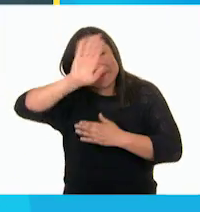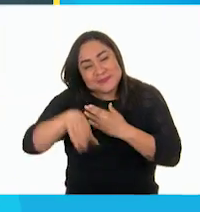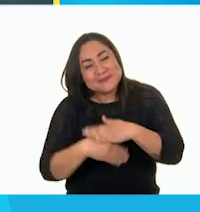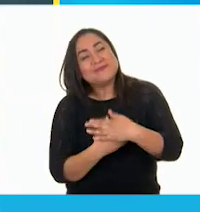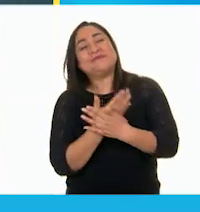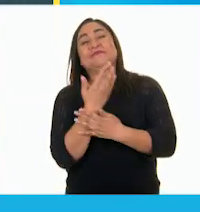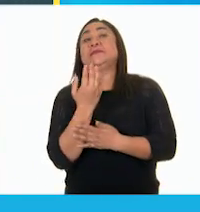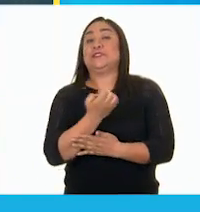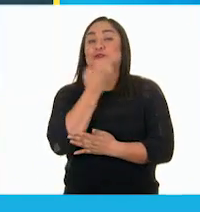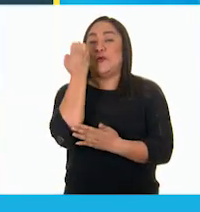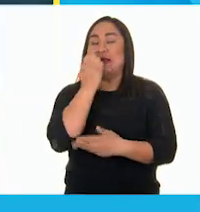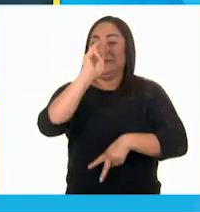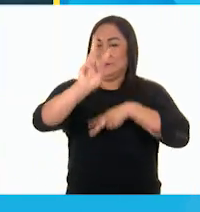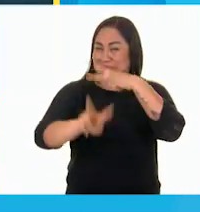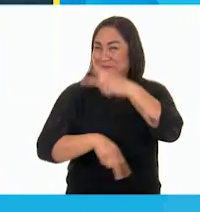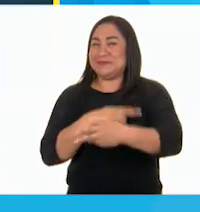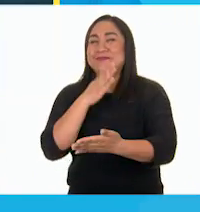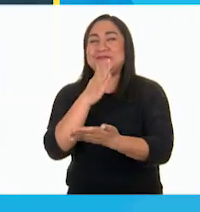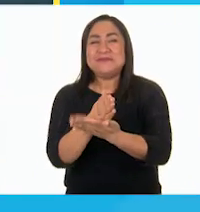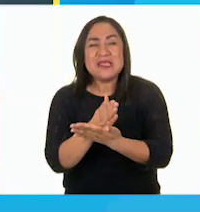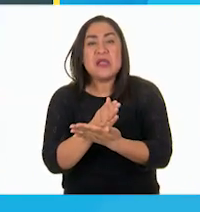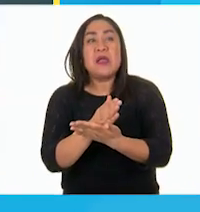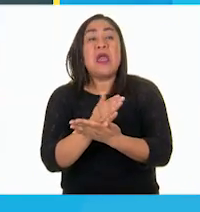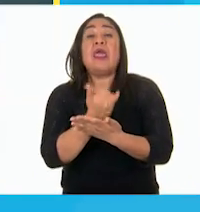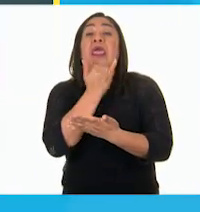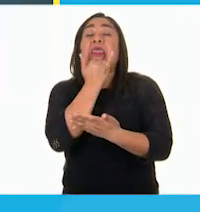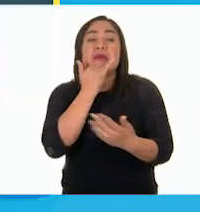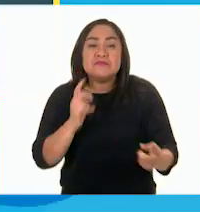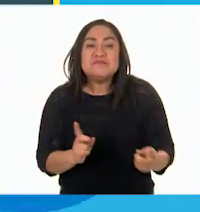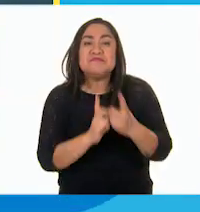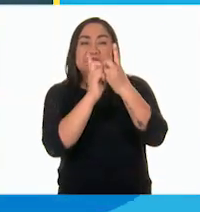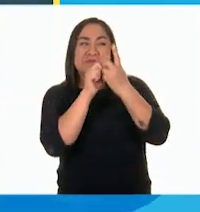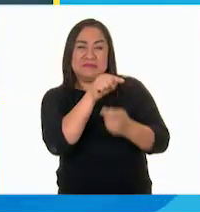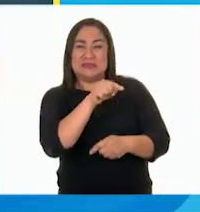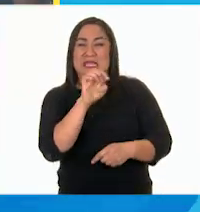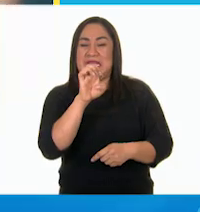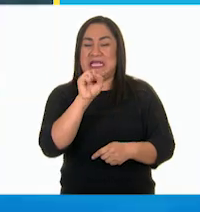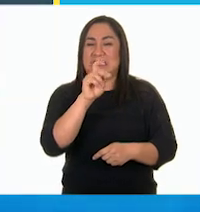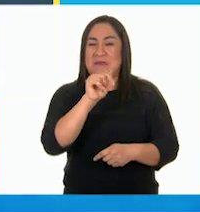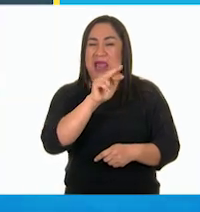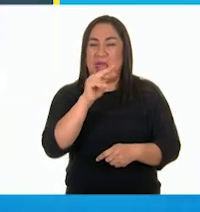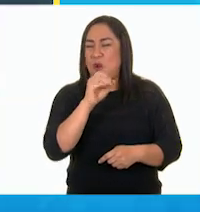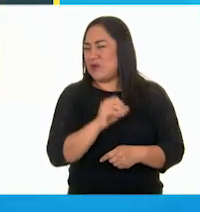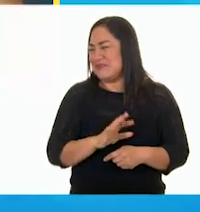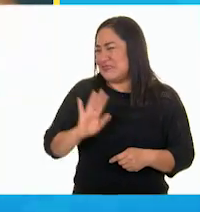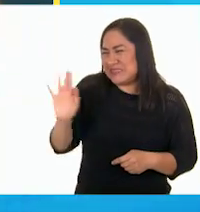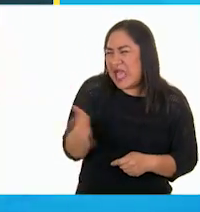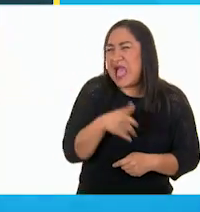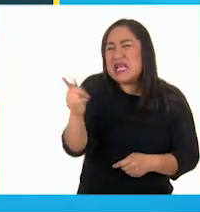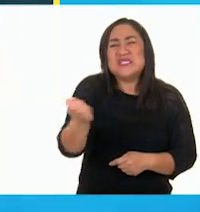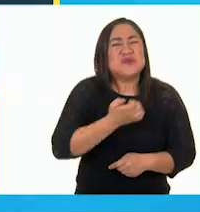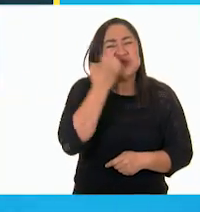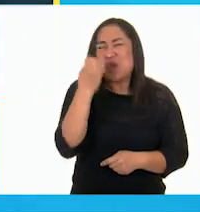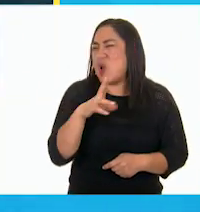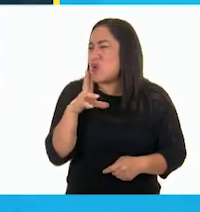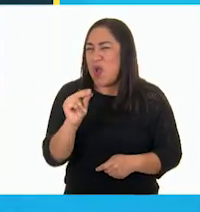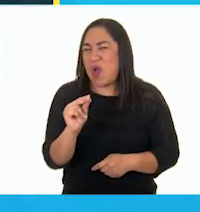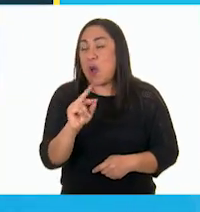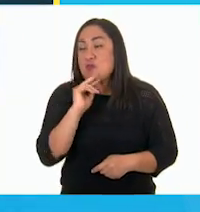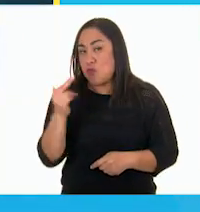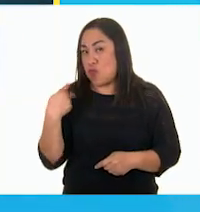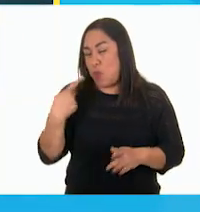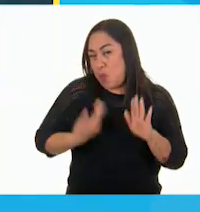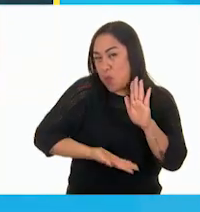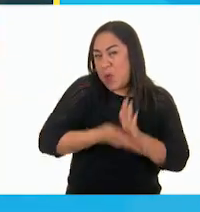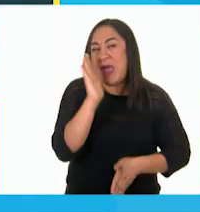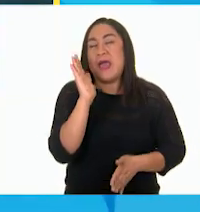la escuela, pero se encontró otra vez con Espárrago, que le dijo, ¡ay, no vayas a la escuela! Mejor vámonos